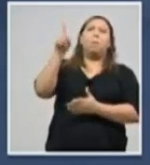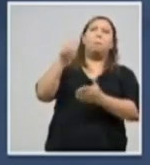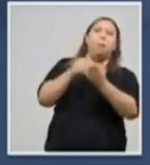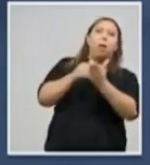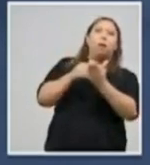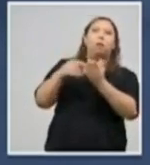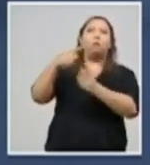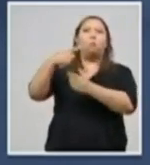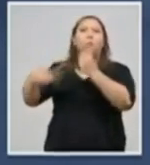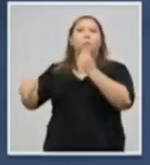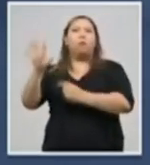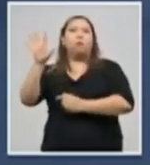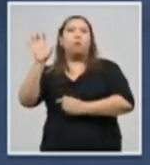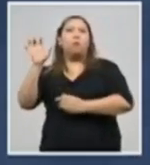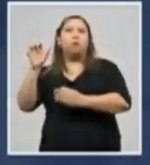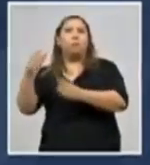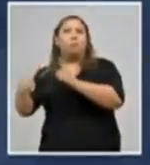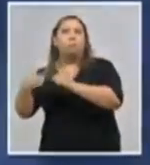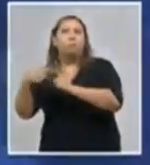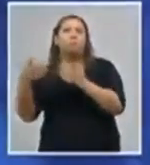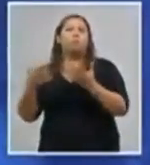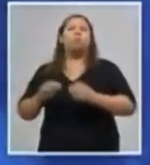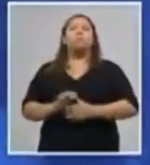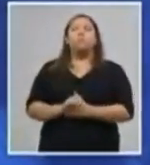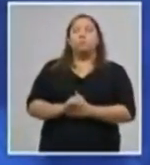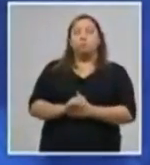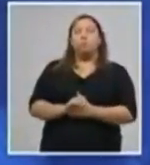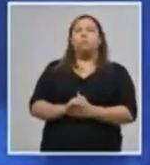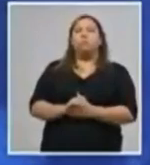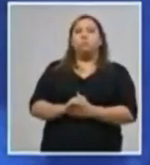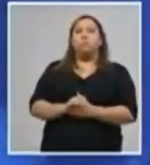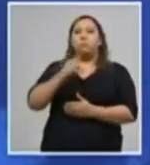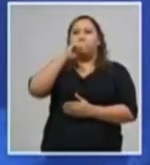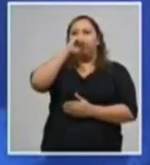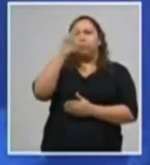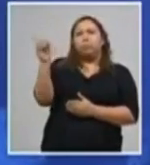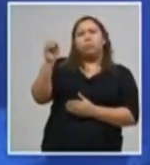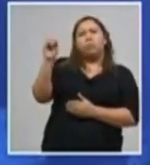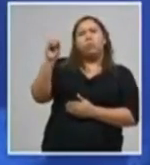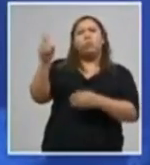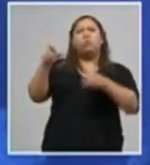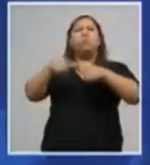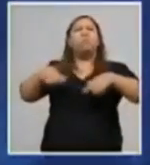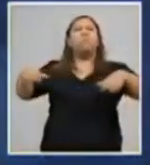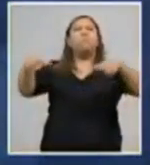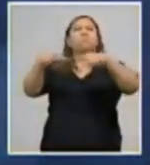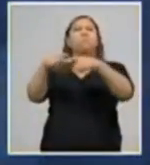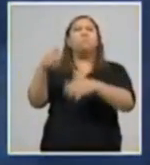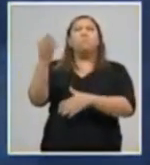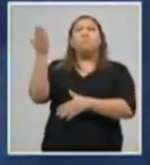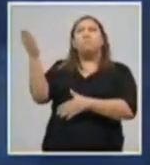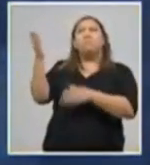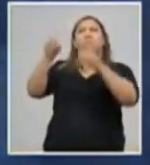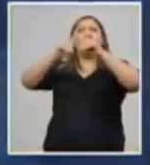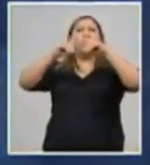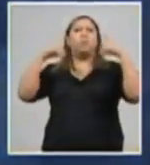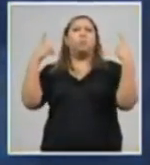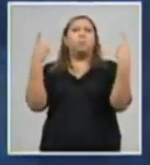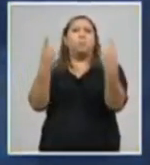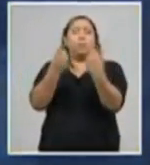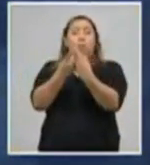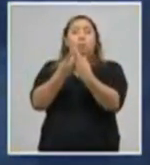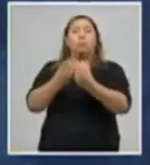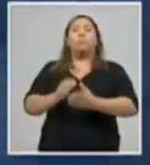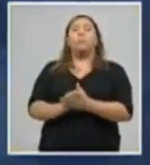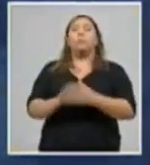resultan positivas. Muy bien, ¿y de dónde son estos nuevos casos? Continúa siendo el